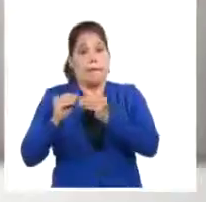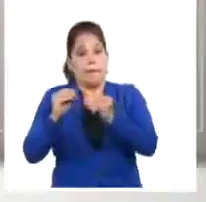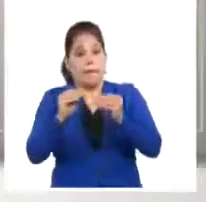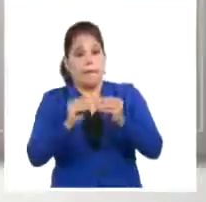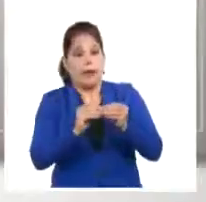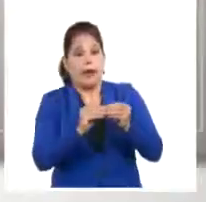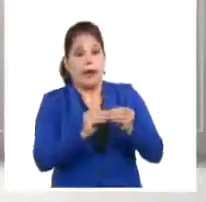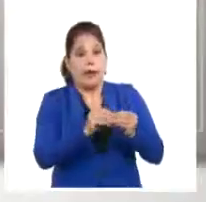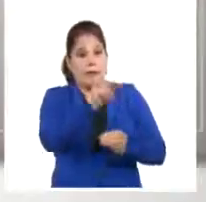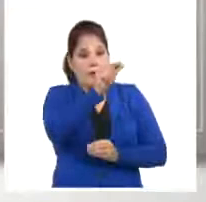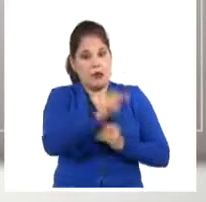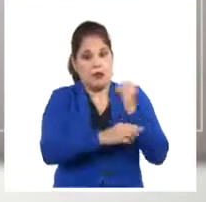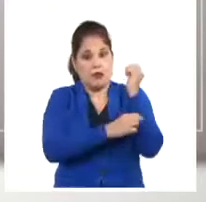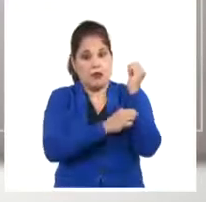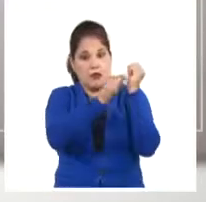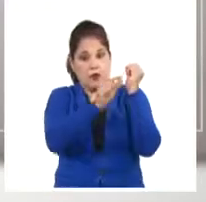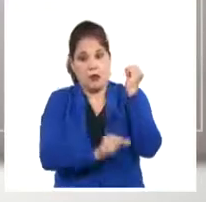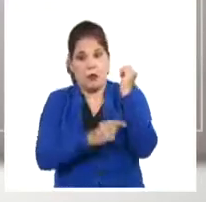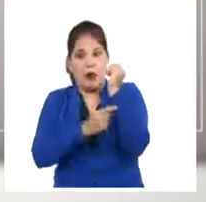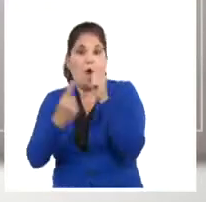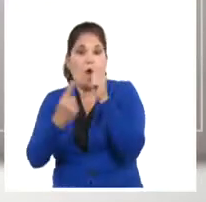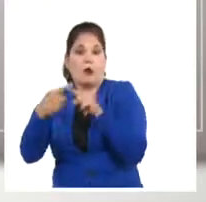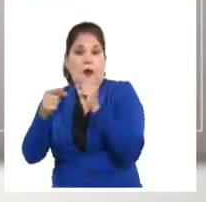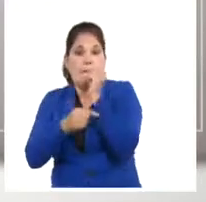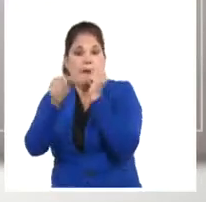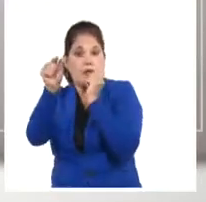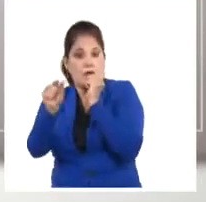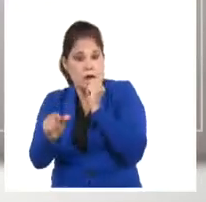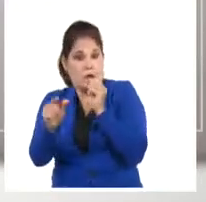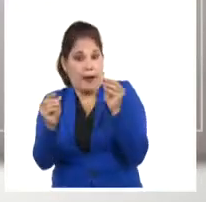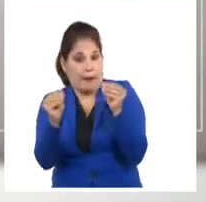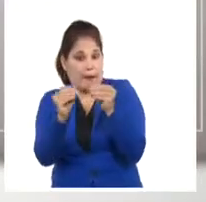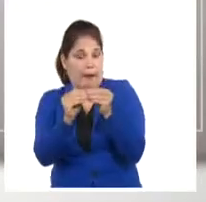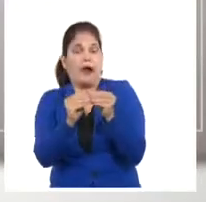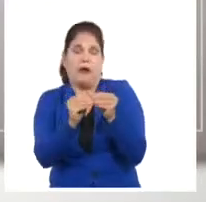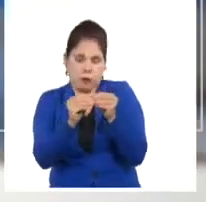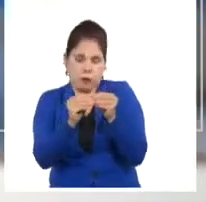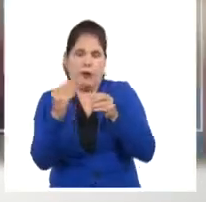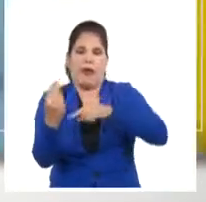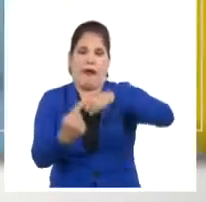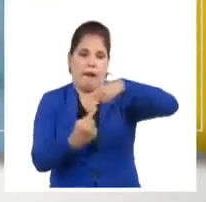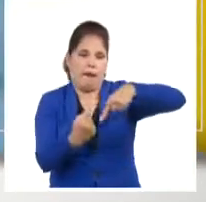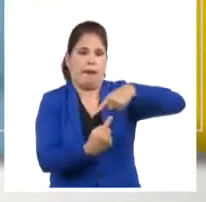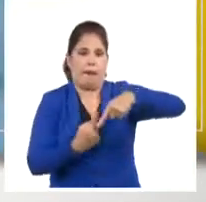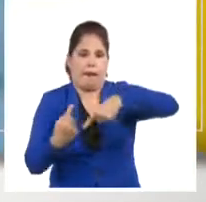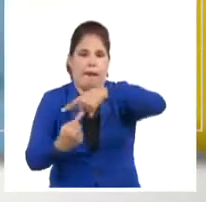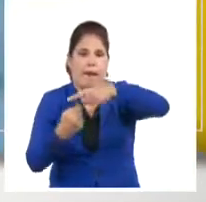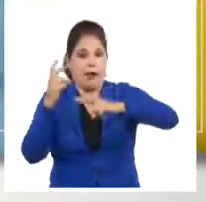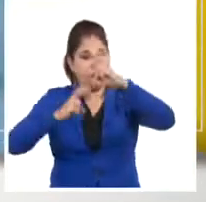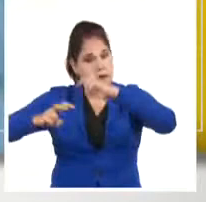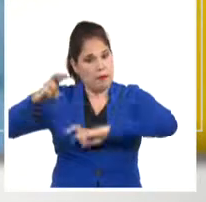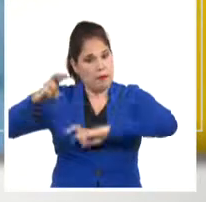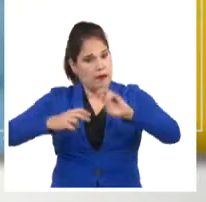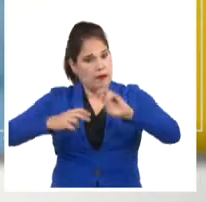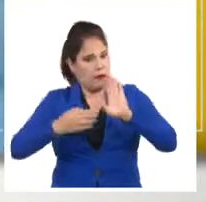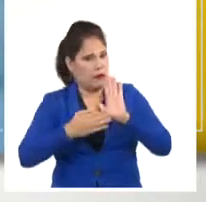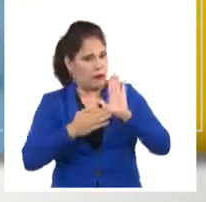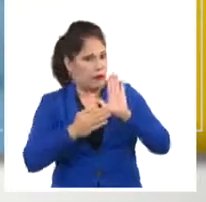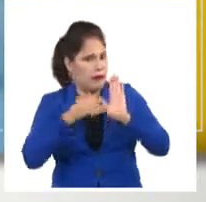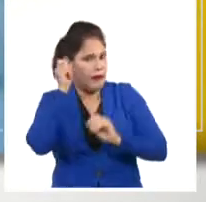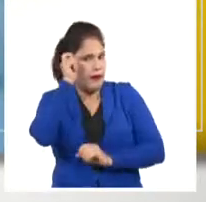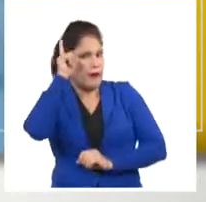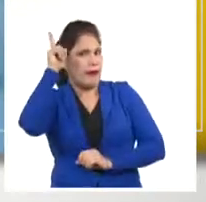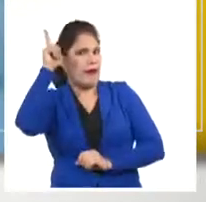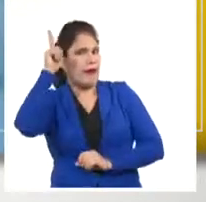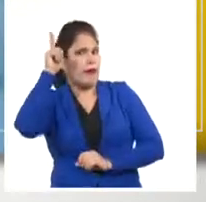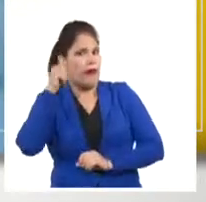humanos, o sea, con la evolución del virus fuera de su reservorio animal. Además, el estudio refleja la hipótesis de